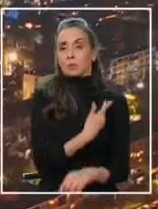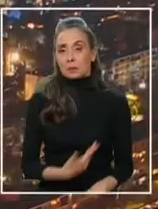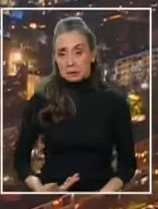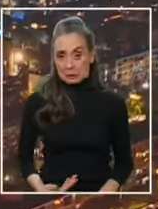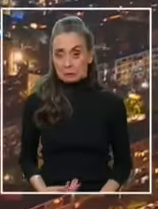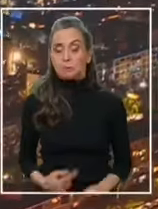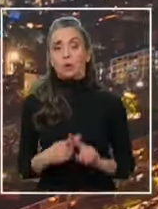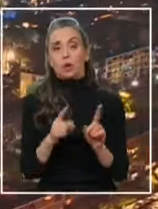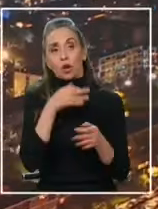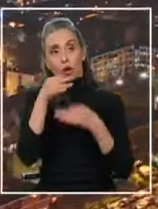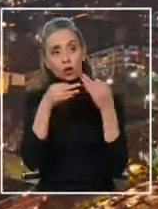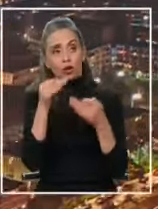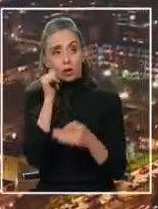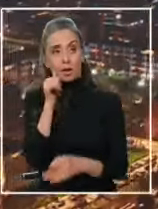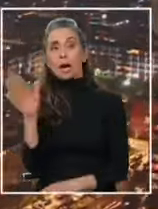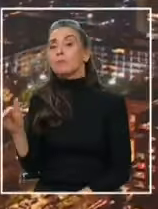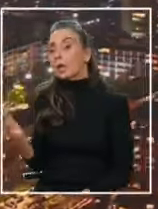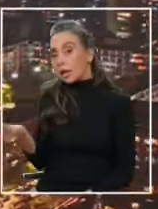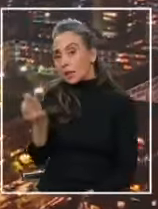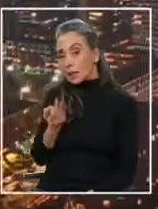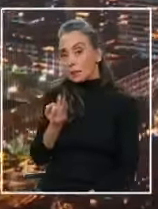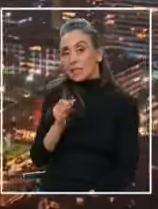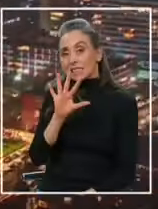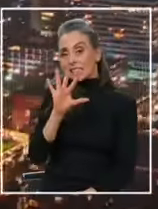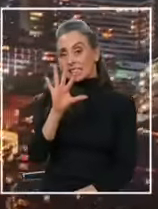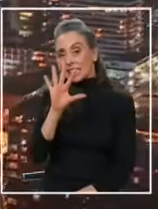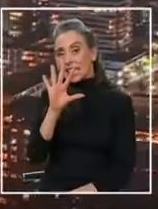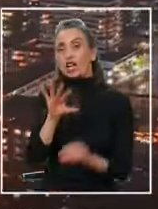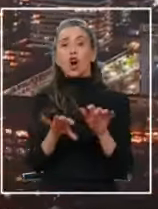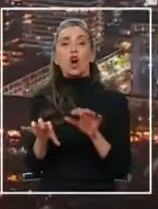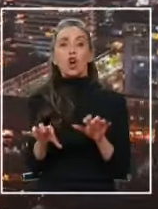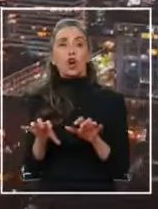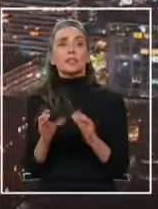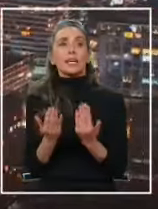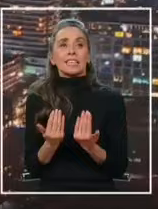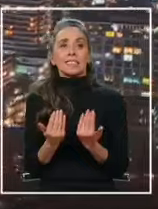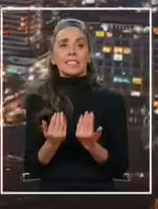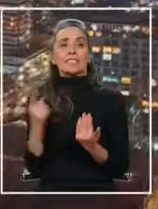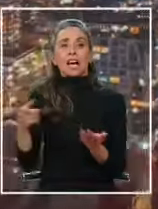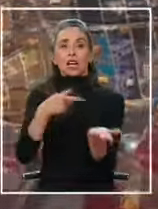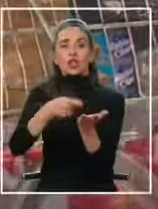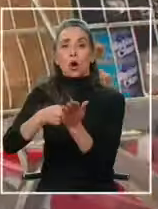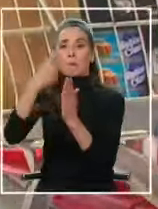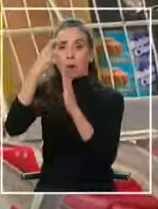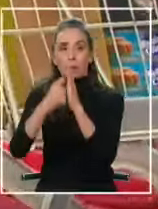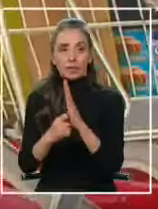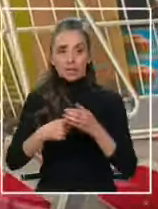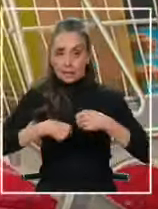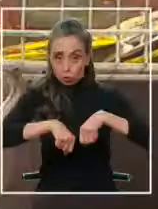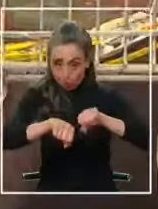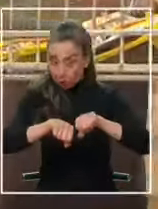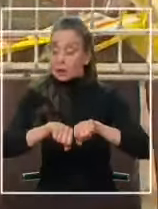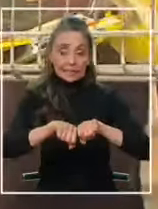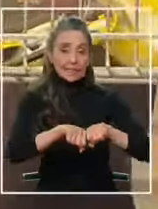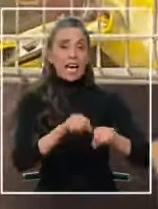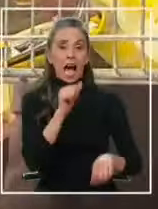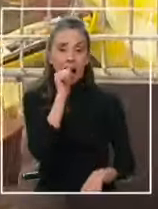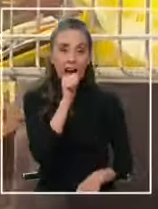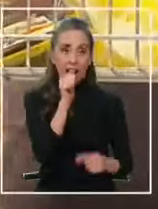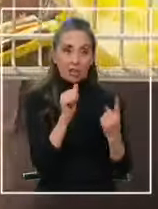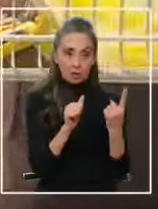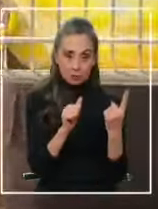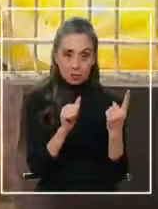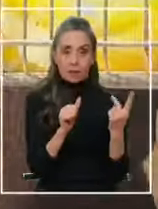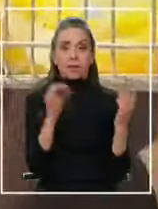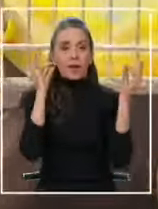Ya, vamos a algo más cotidiano Constanza dime cinco cosas que sean indispensables en tu compra mensual ¿Del supermercado? Sí, claro Arroz